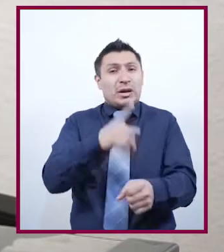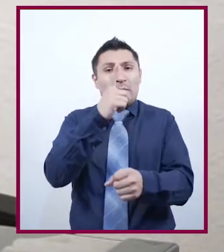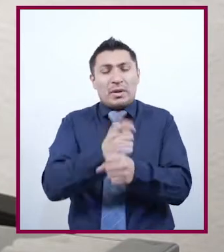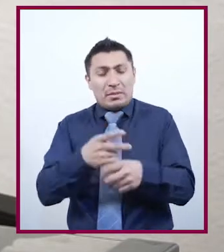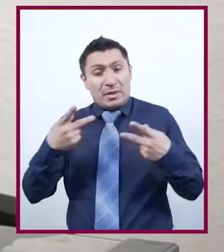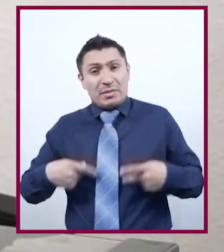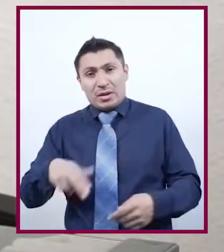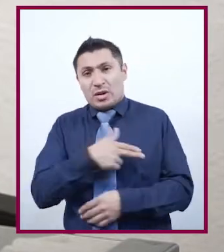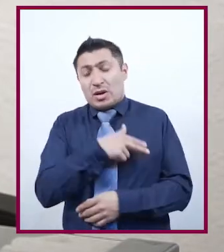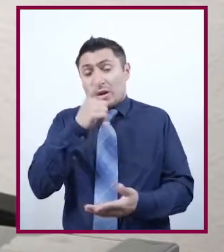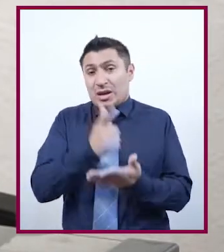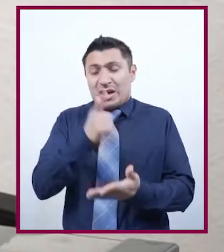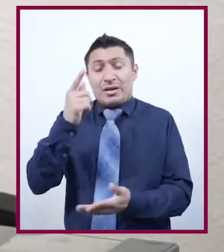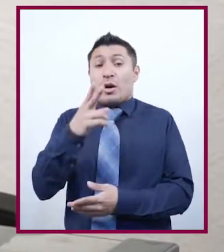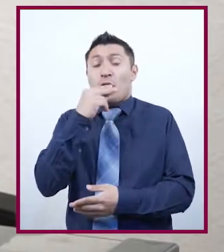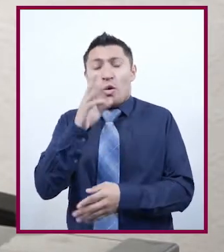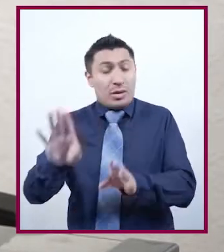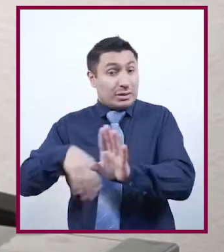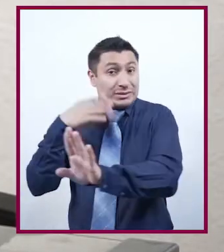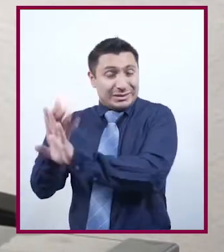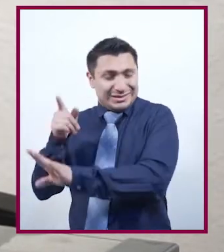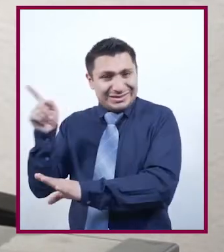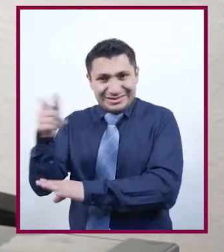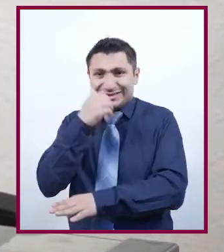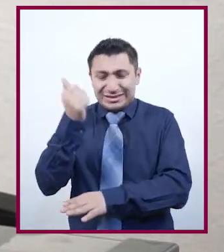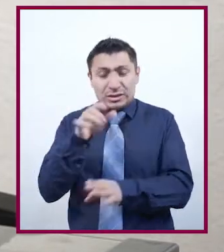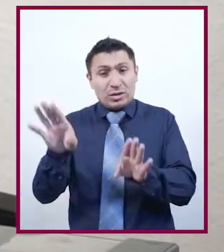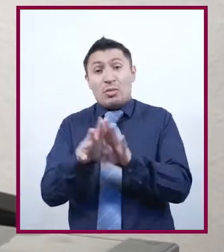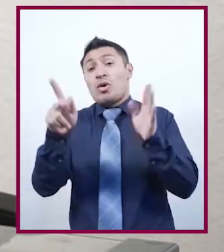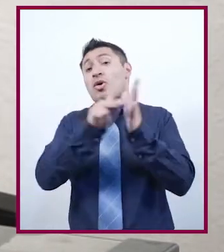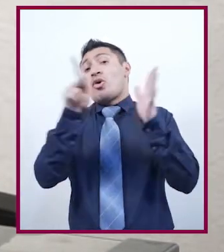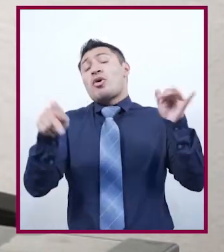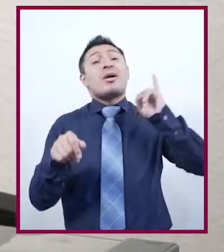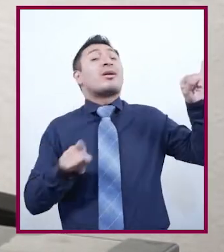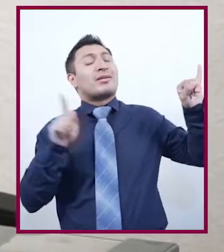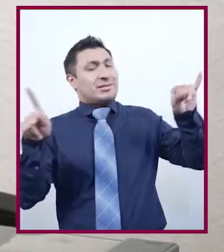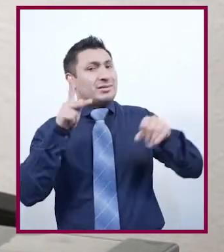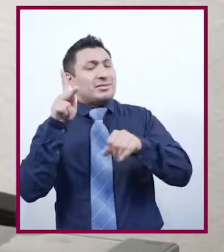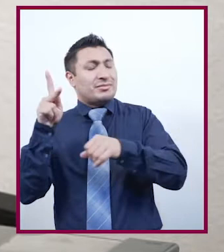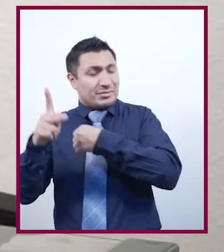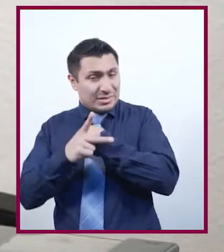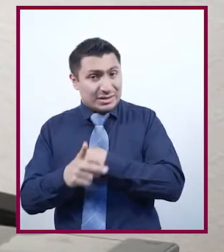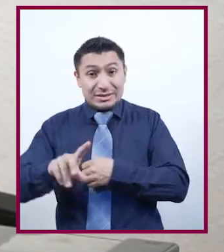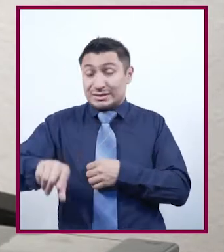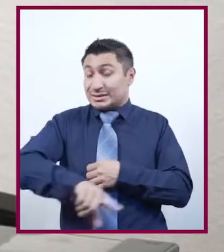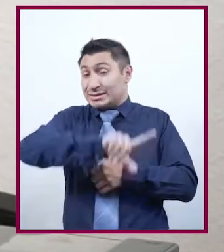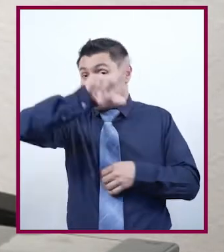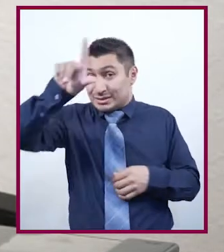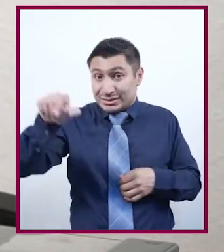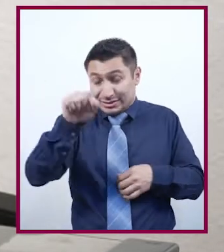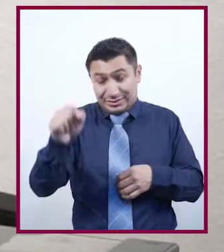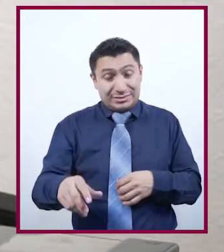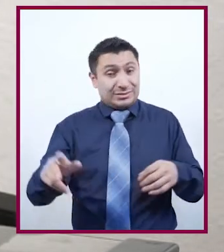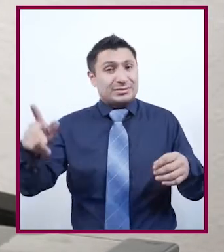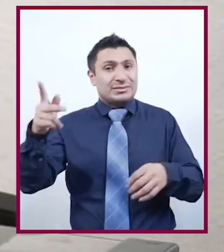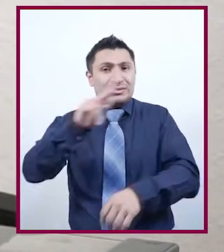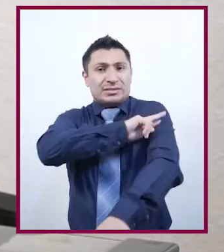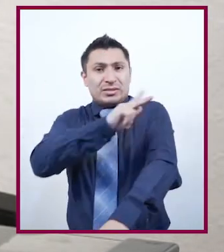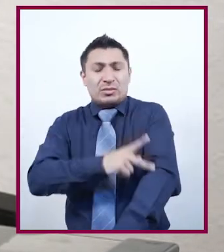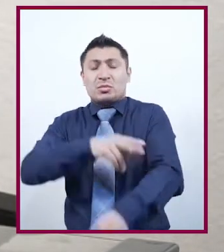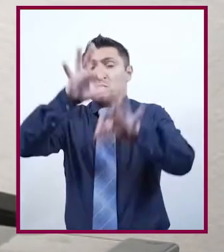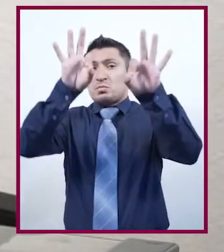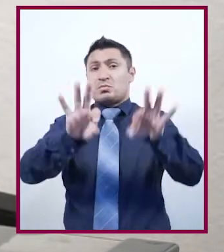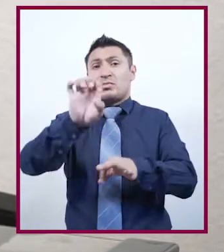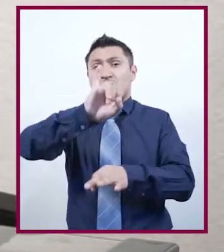primeros heridos graves por parte de la policía fueron denunciados por la prensa de izquierda de ese país. Luego de estos episodios, el